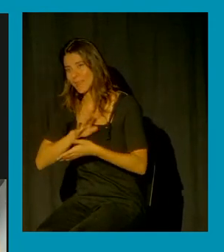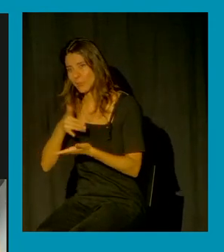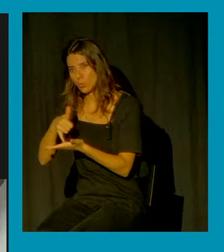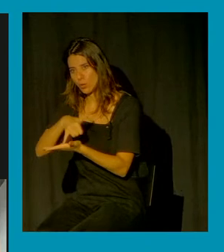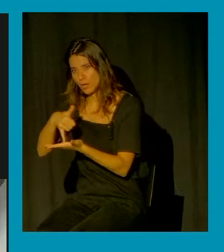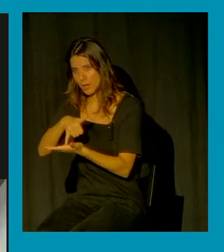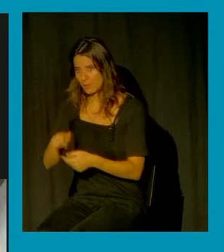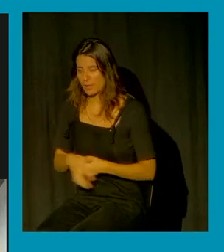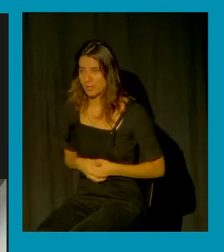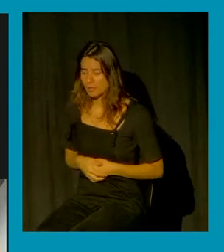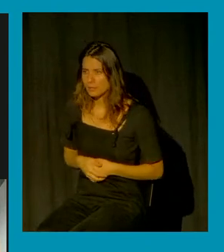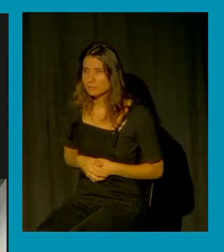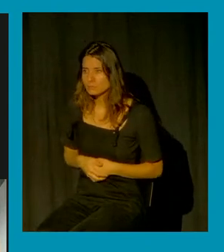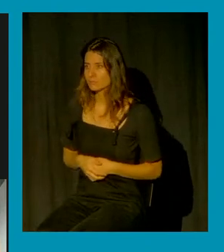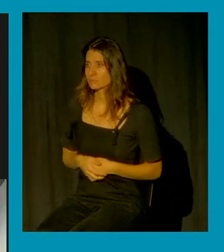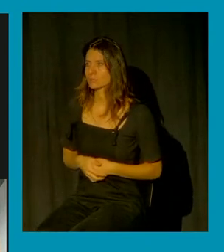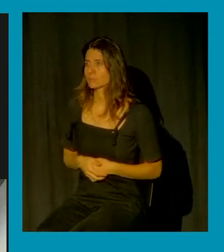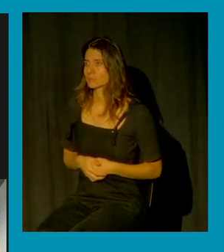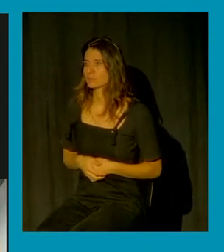entonces